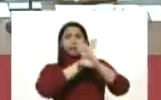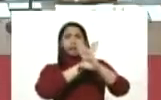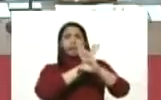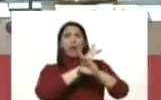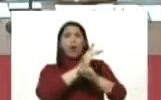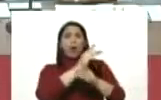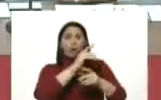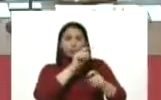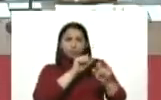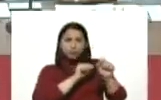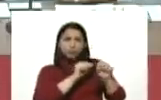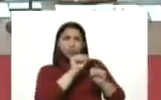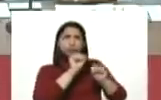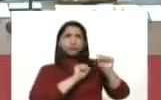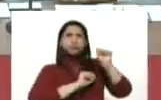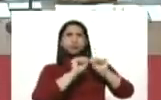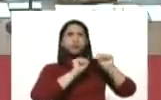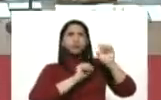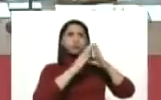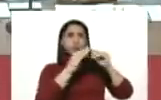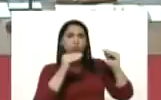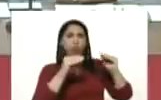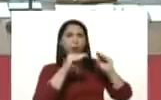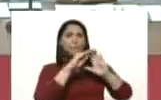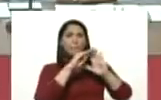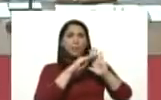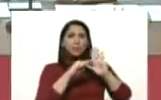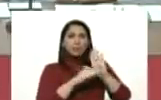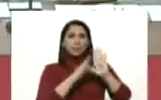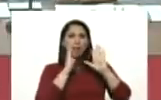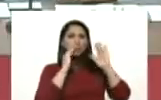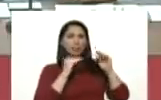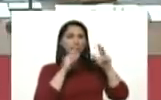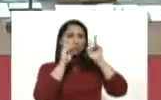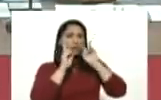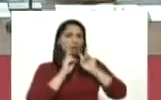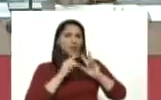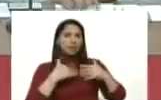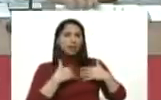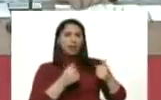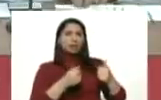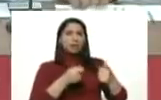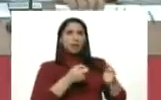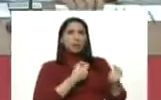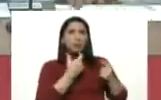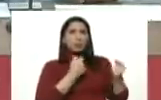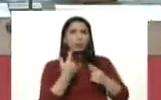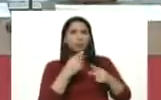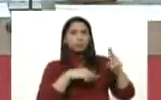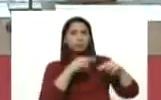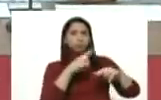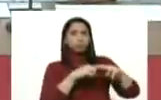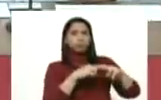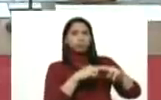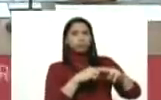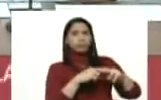reforzamiento de todas las medidas de atención sanitaria, logística, en infraestructura,